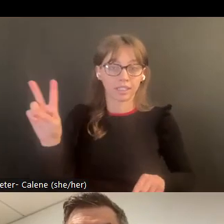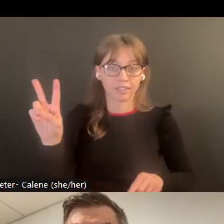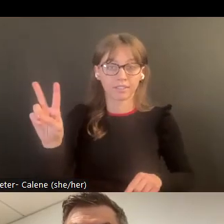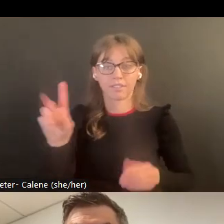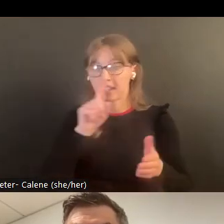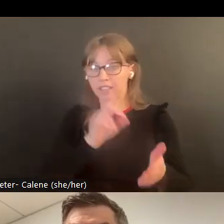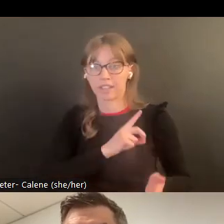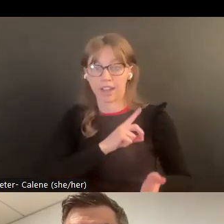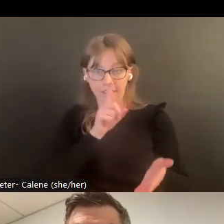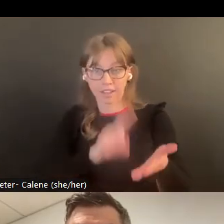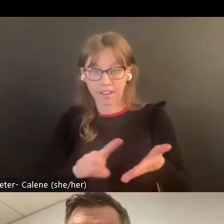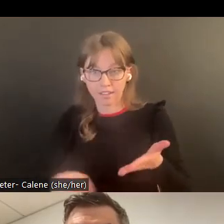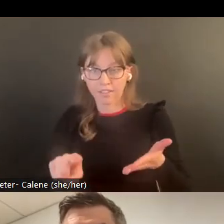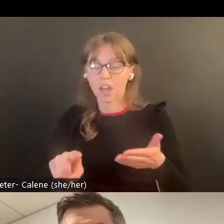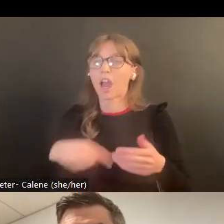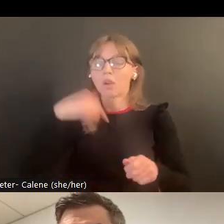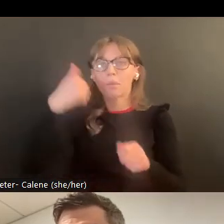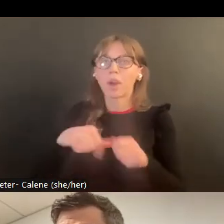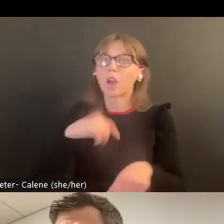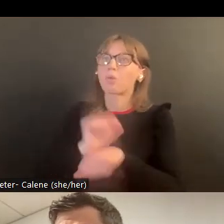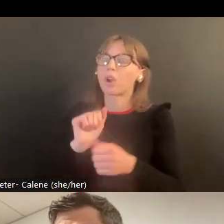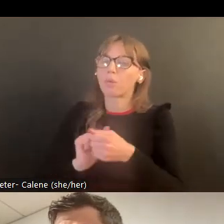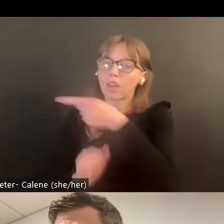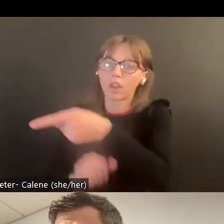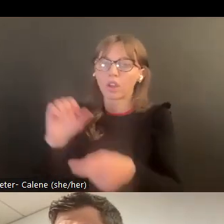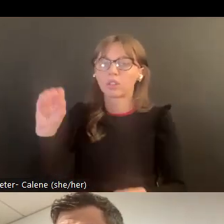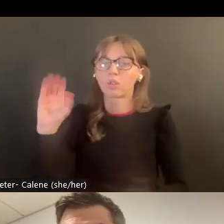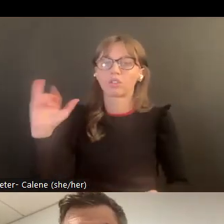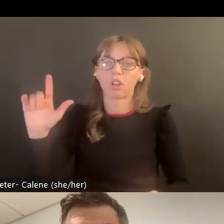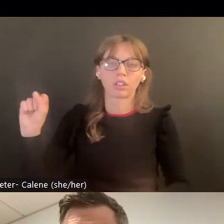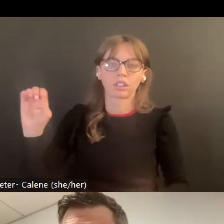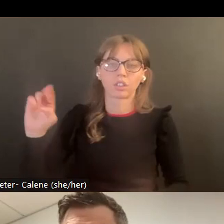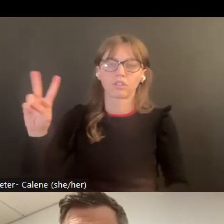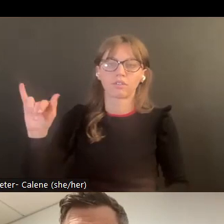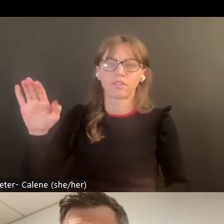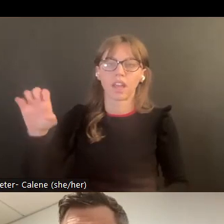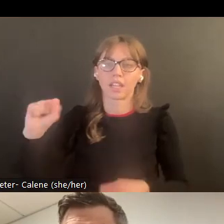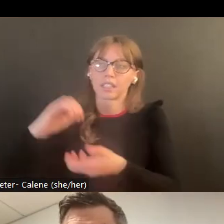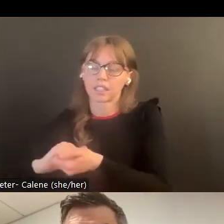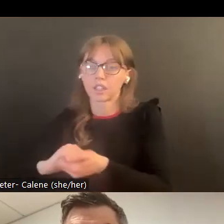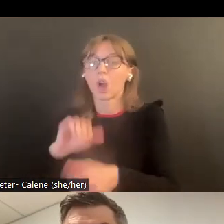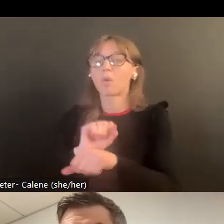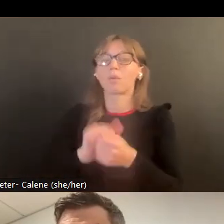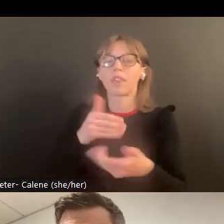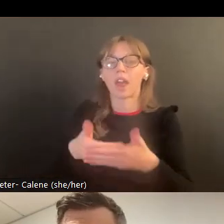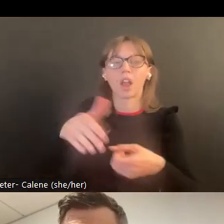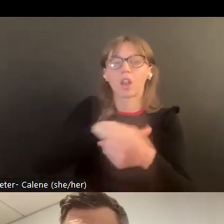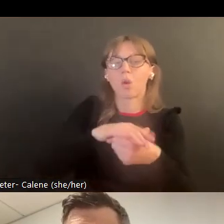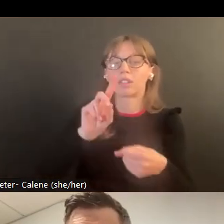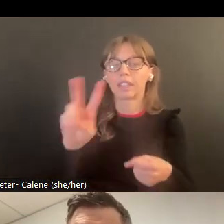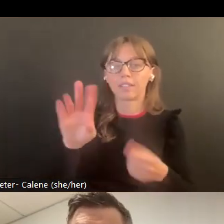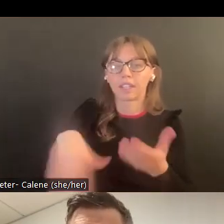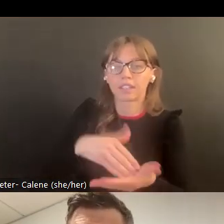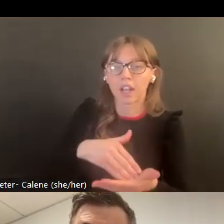ofensores de violencia doméstica y otra cosa es también aumentar lo que sería